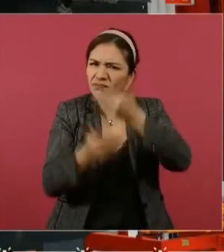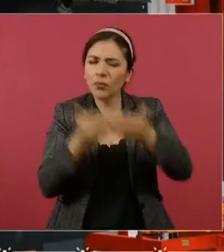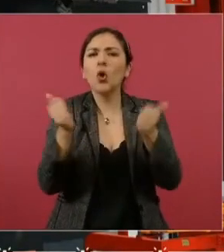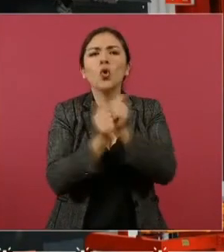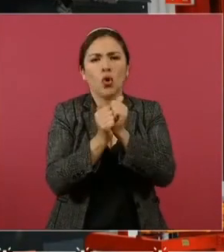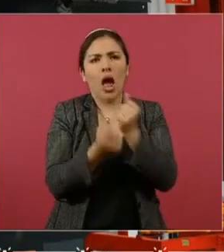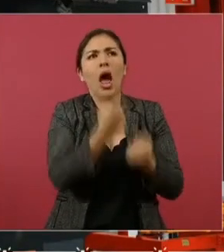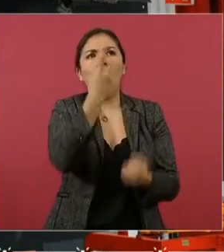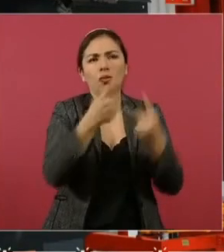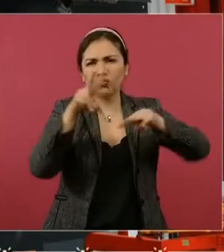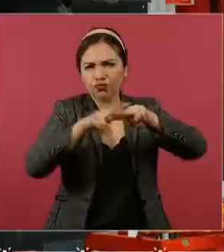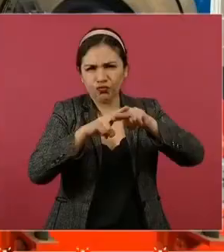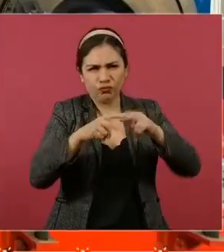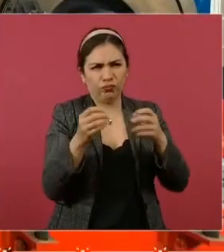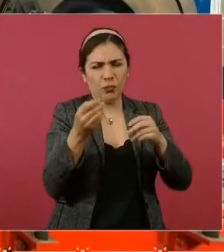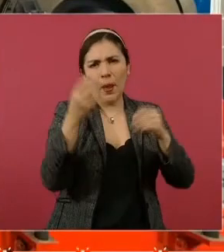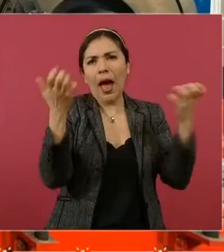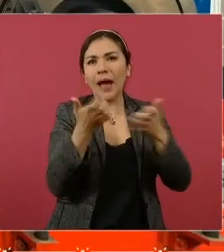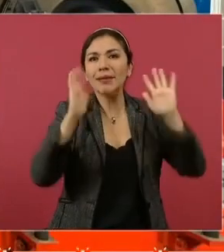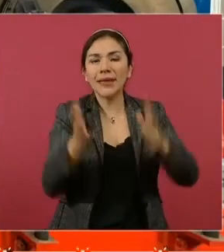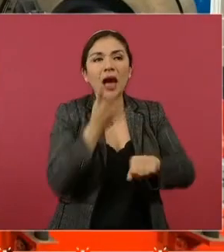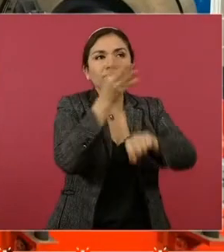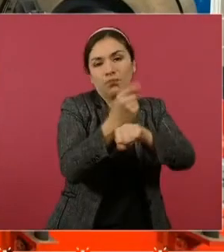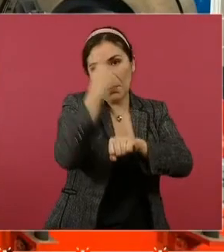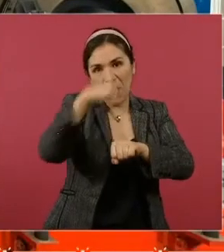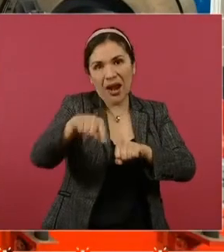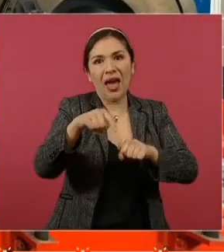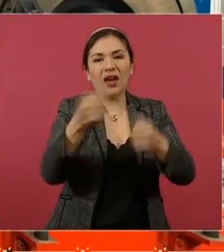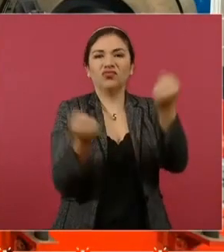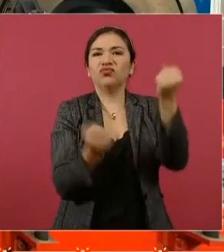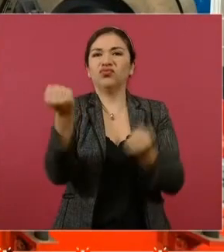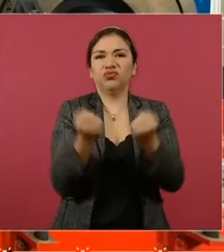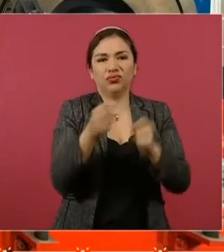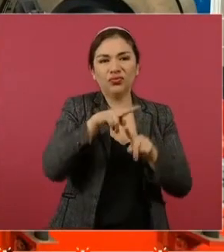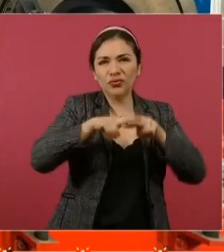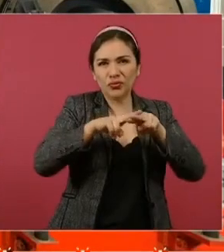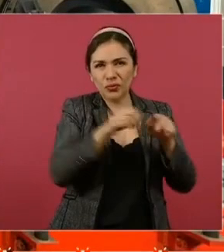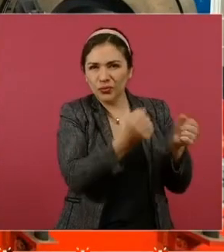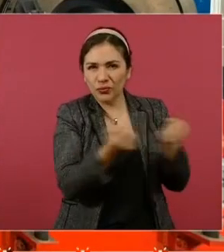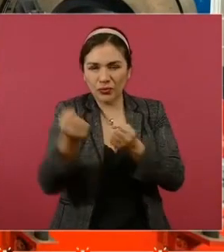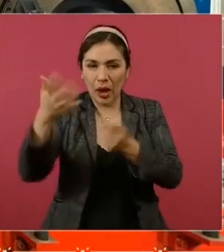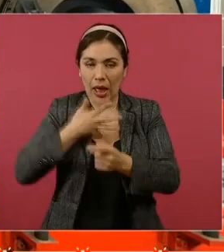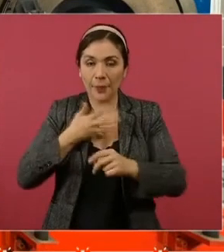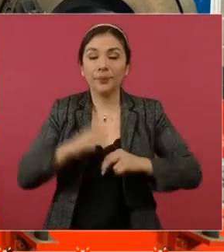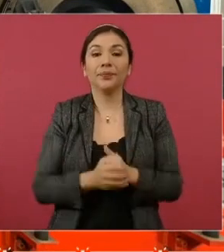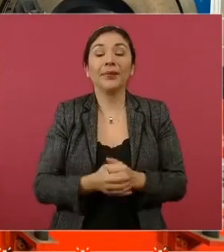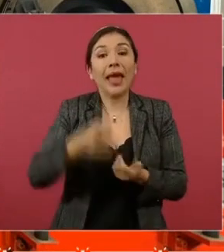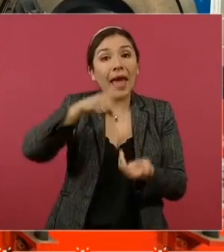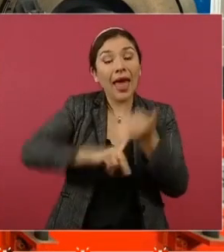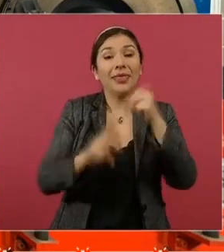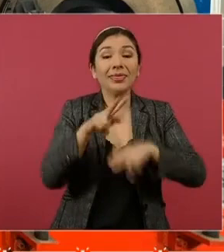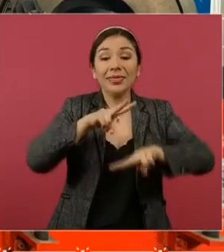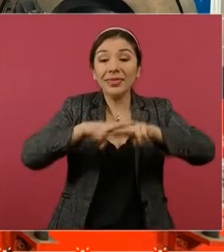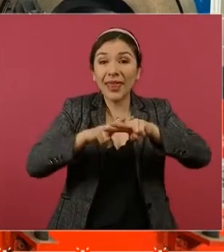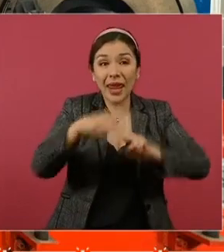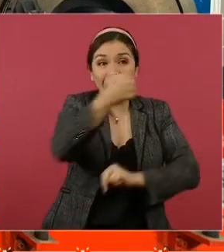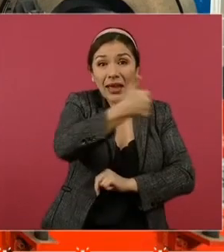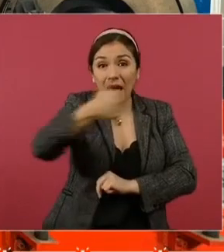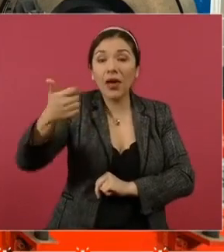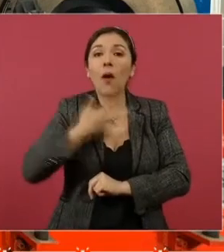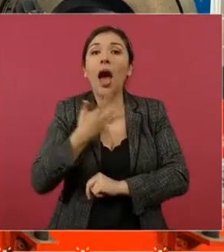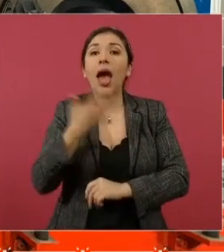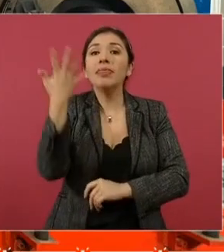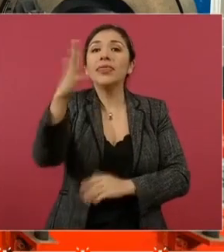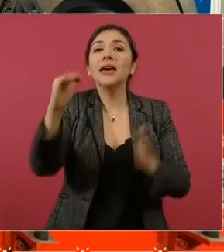carros en los que ya se trabaja en la cabina de mando. Cada tren se compone de 10 mil partes diferentes, de los